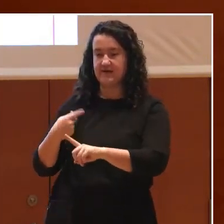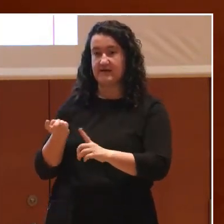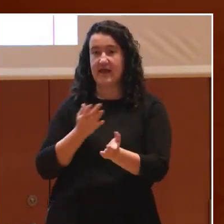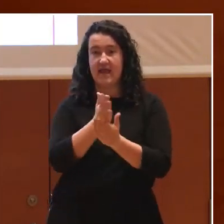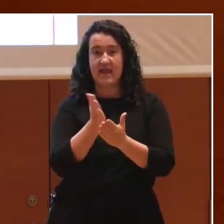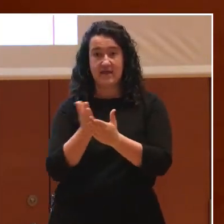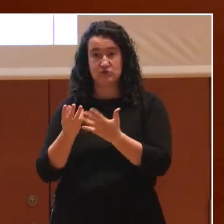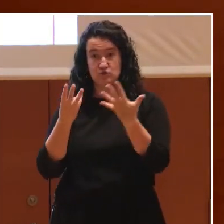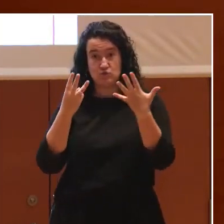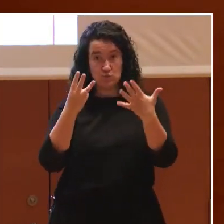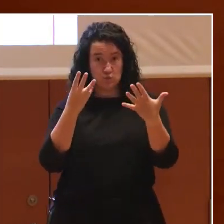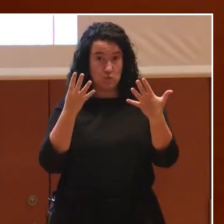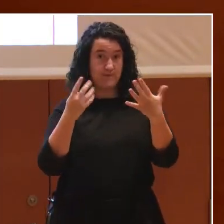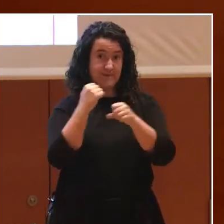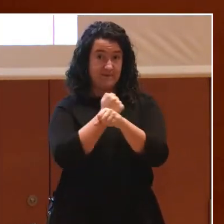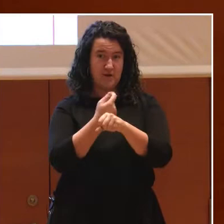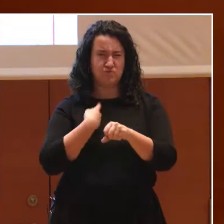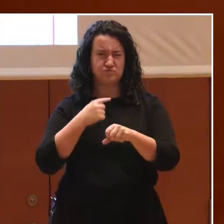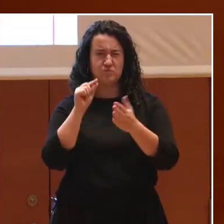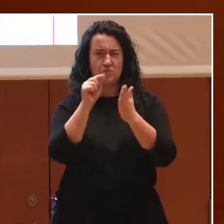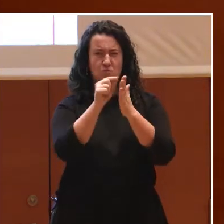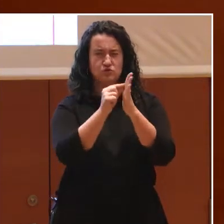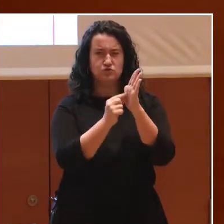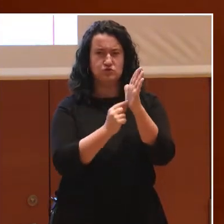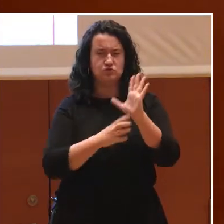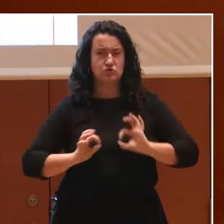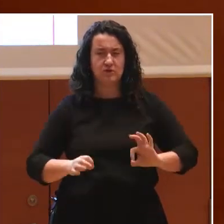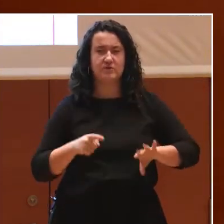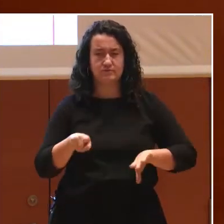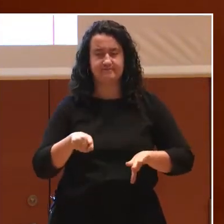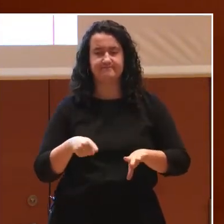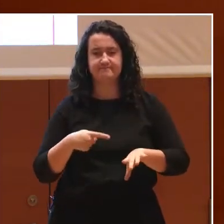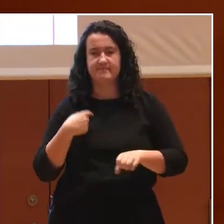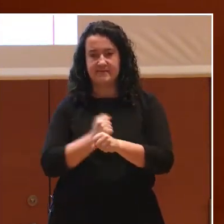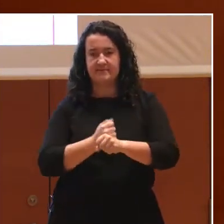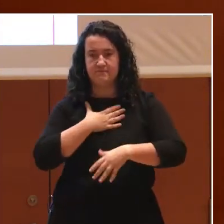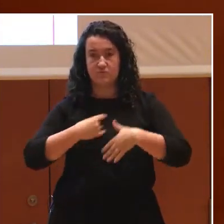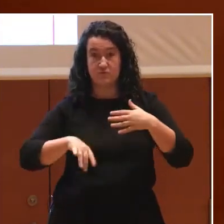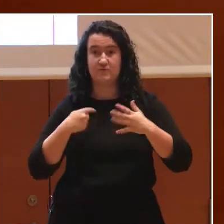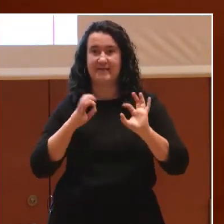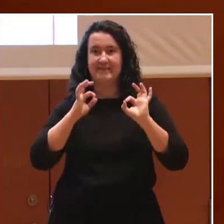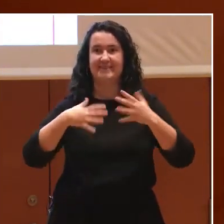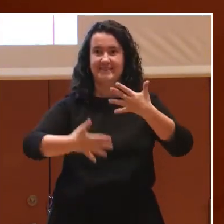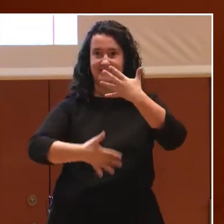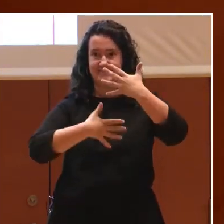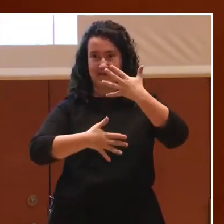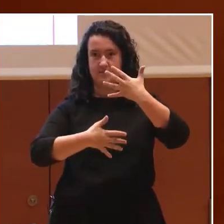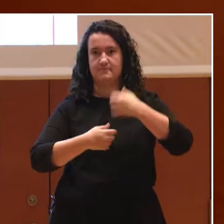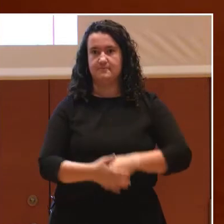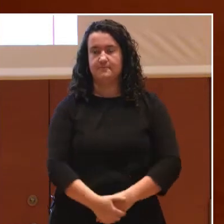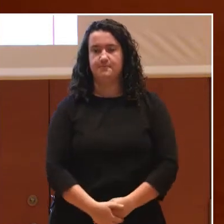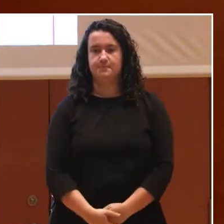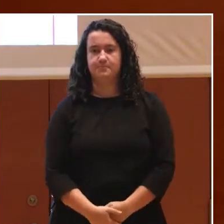una serie de puntos concretos sobre los que poder hacer palanca, tan concretos como que son diez, un decálogo que